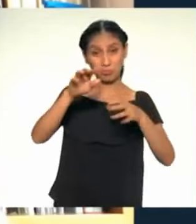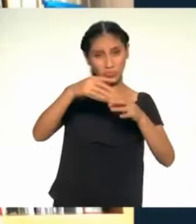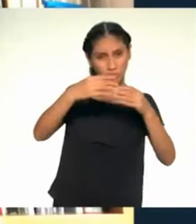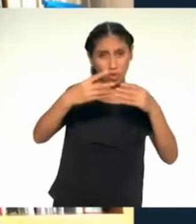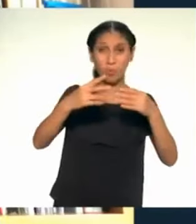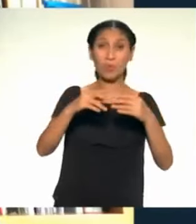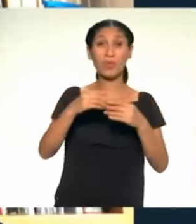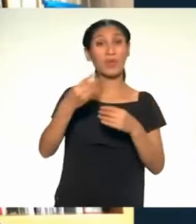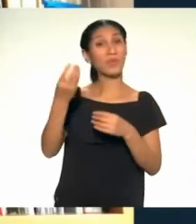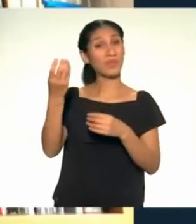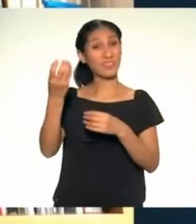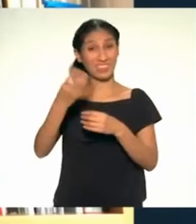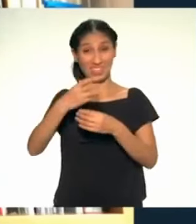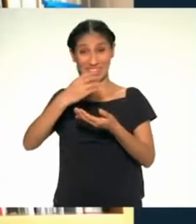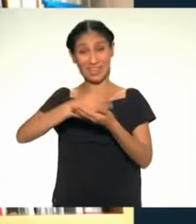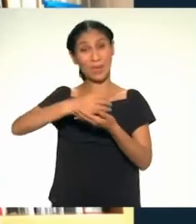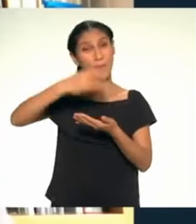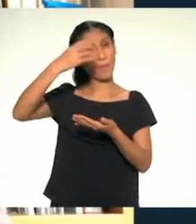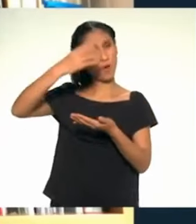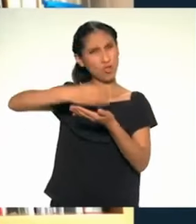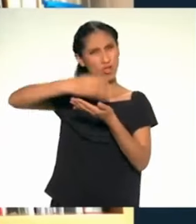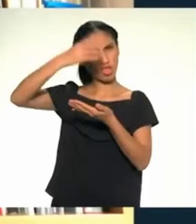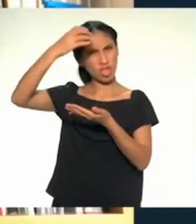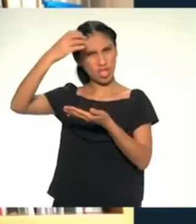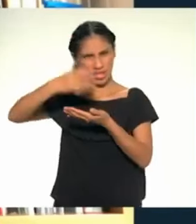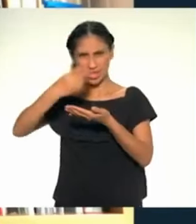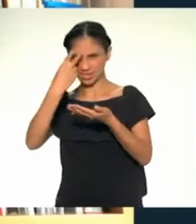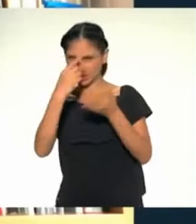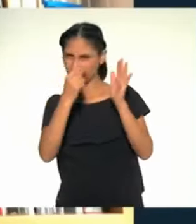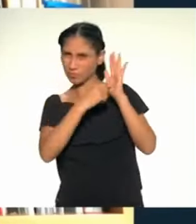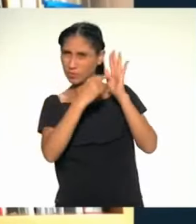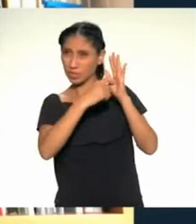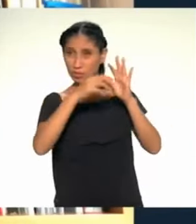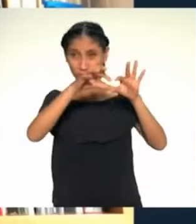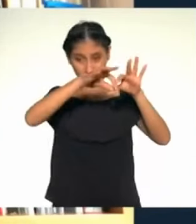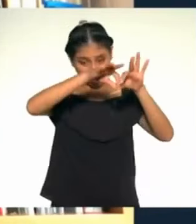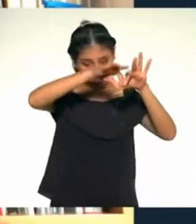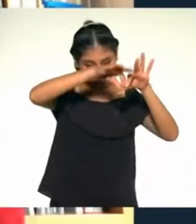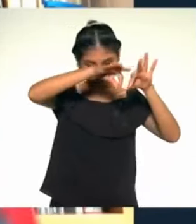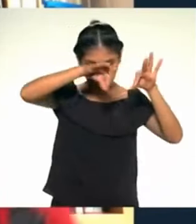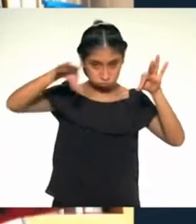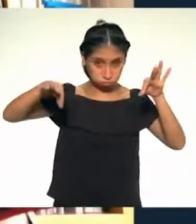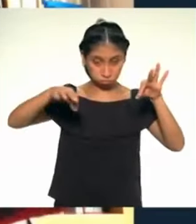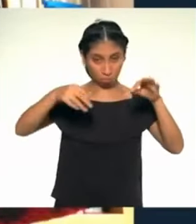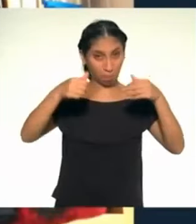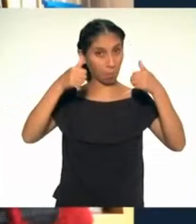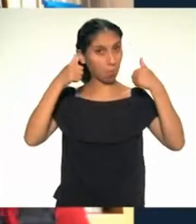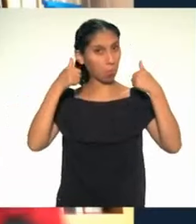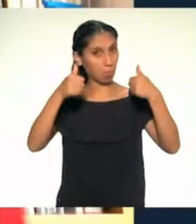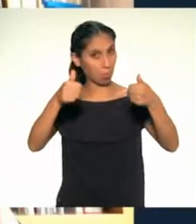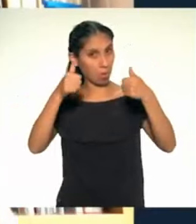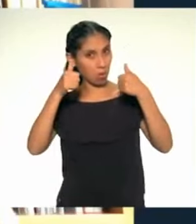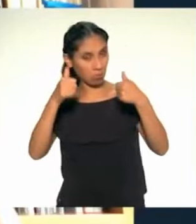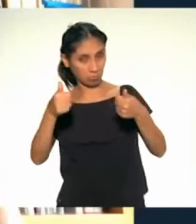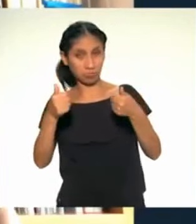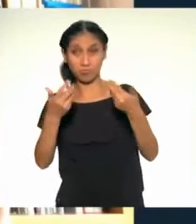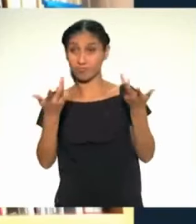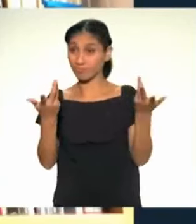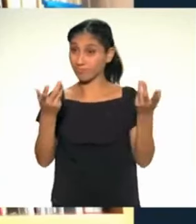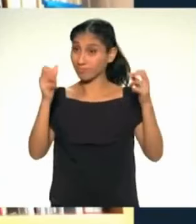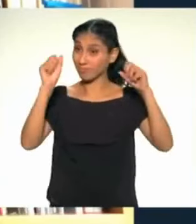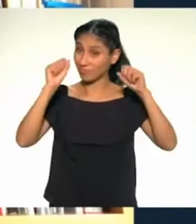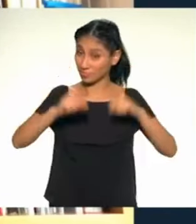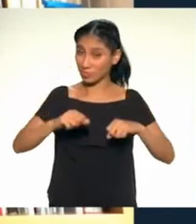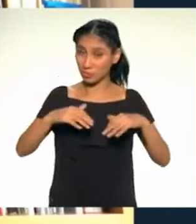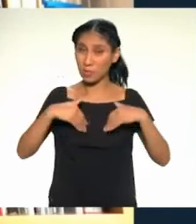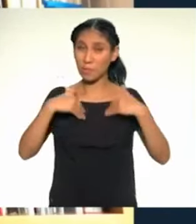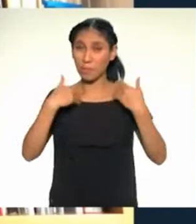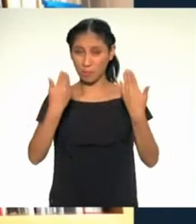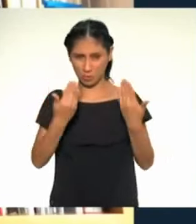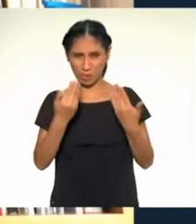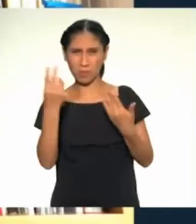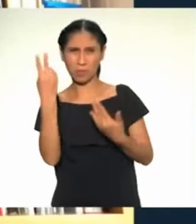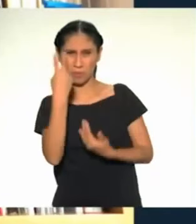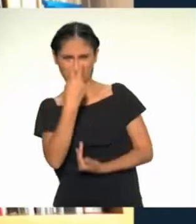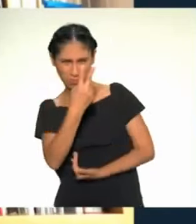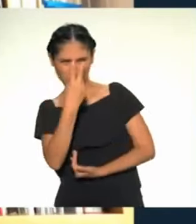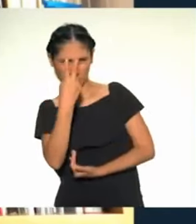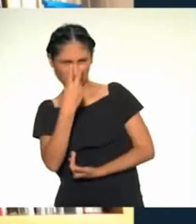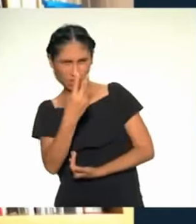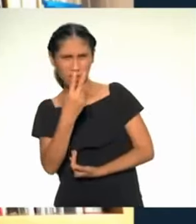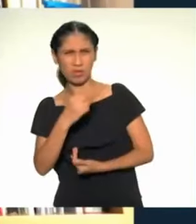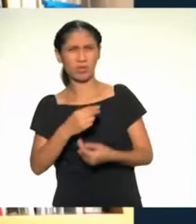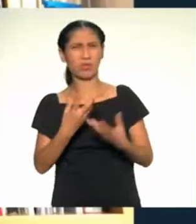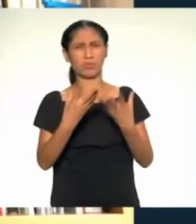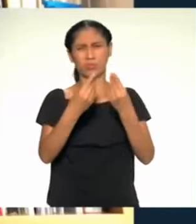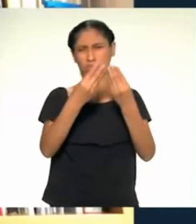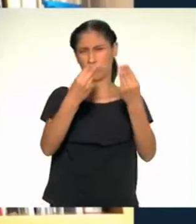botellas pero que tiene una calidad sumamente buena. Y entonces podemos encontrar muchos